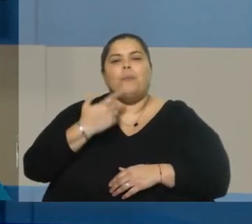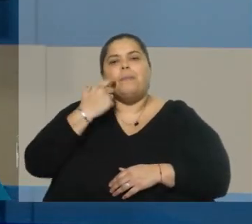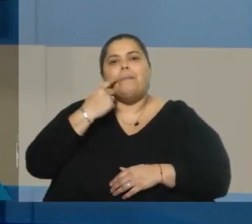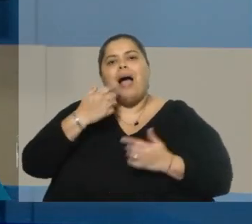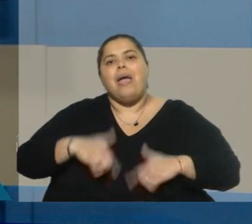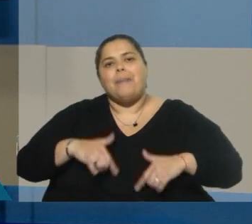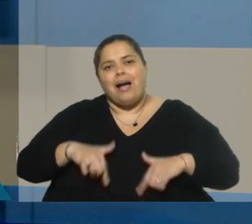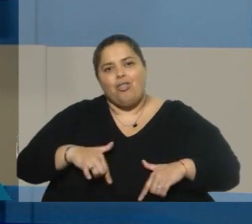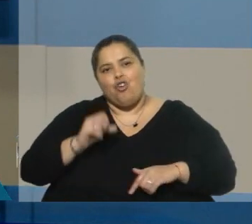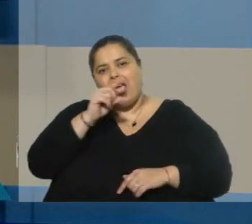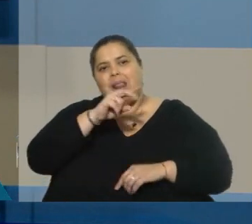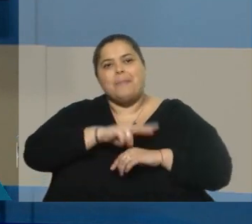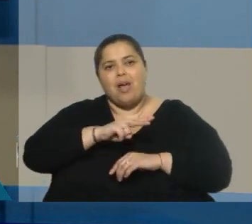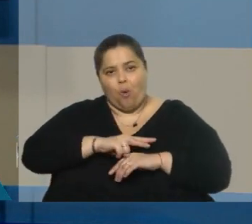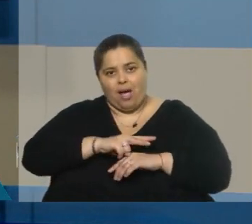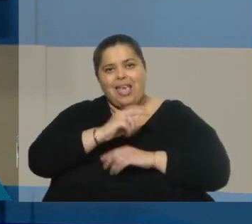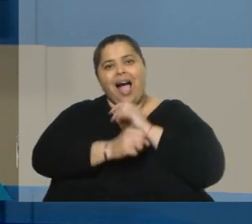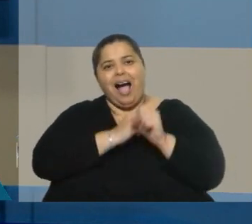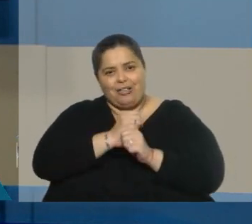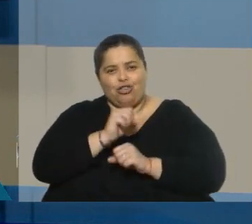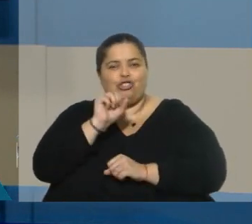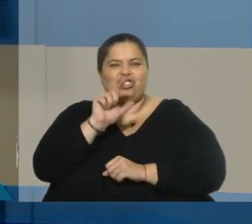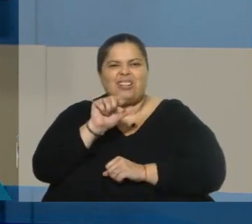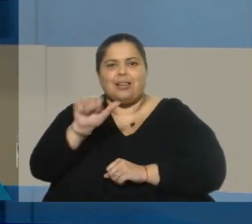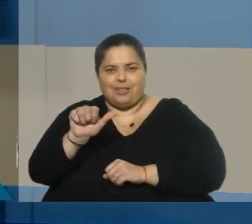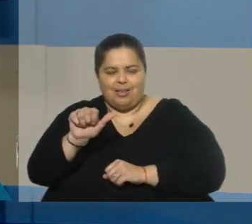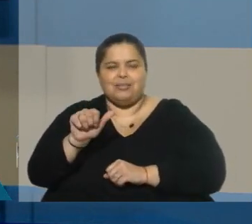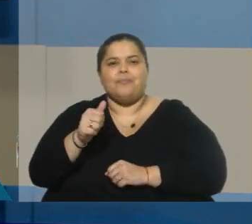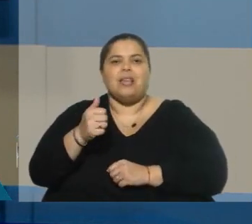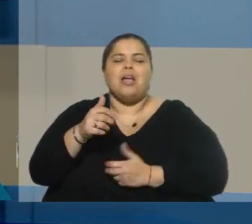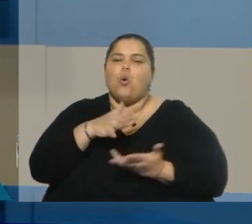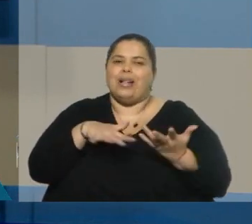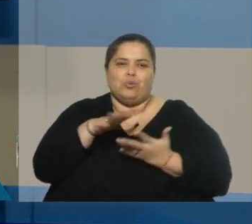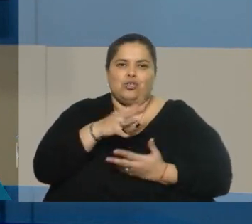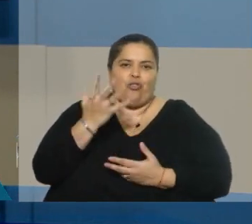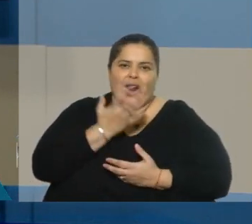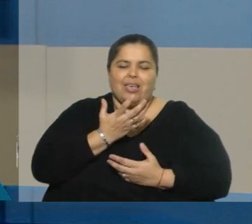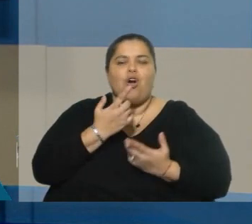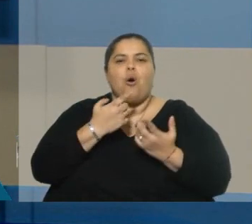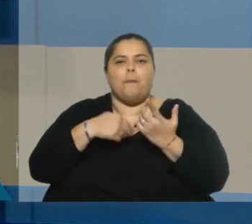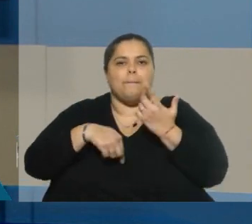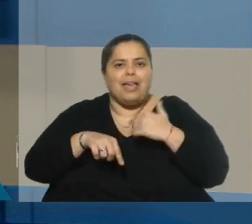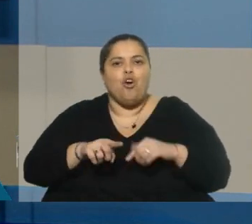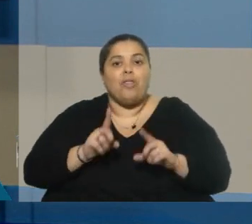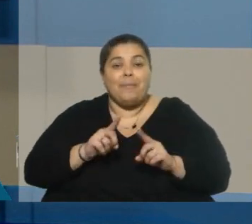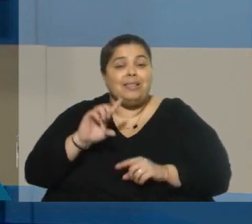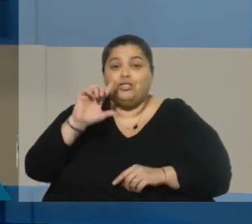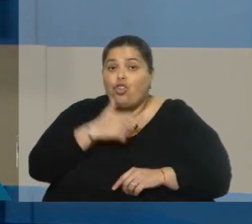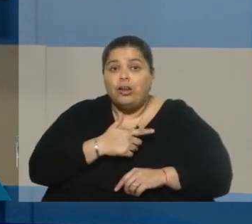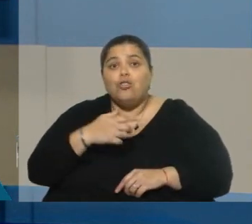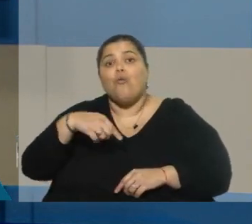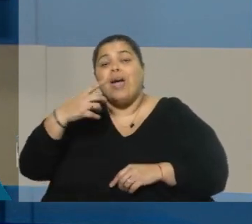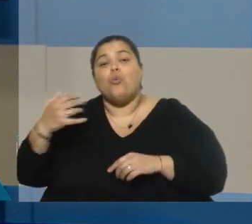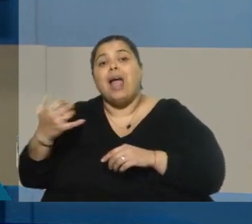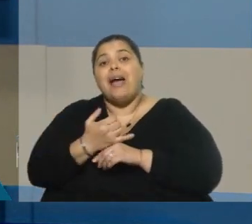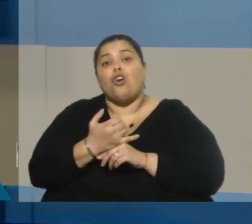1976, una circunstancia trágica, por supuesto, pero además insólitamente trágica, porque fue un atentado cometido por error.